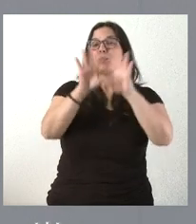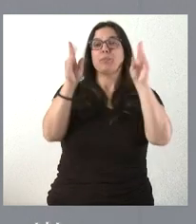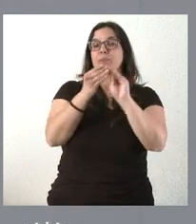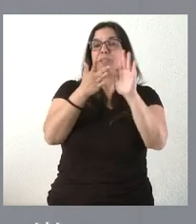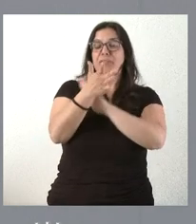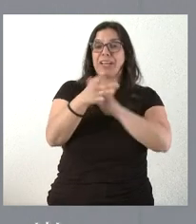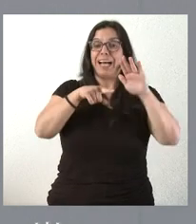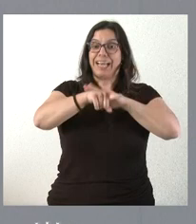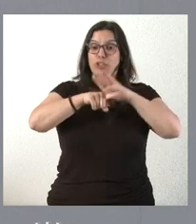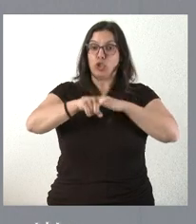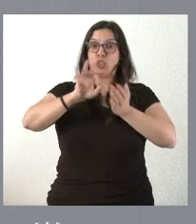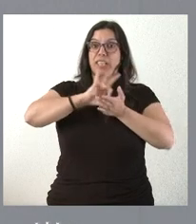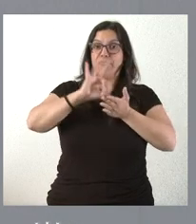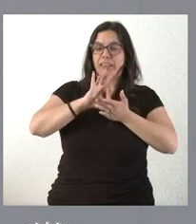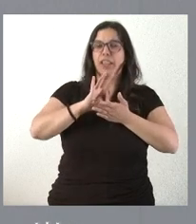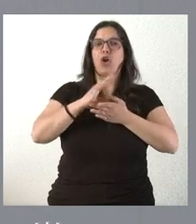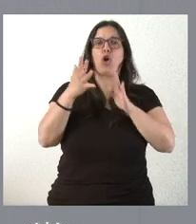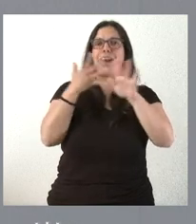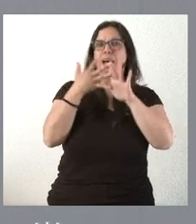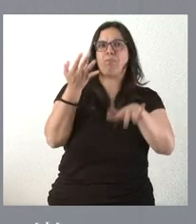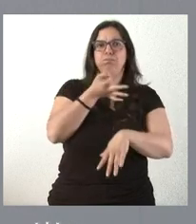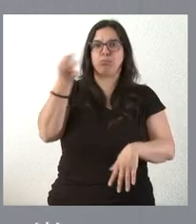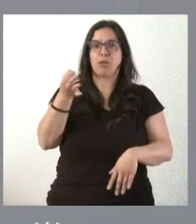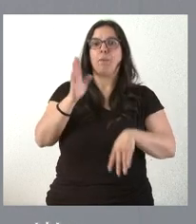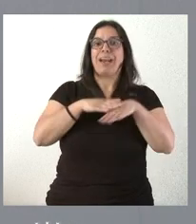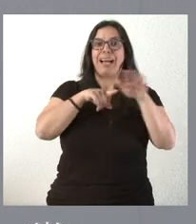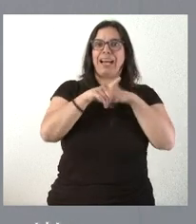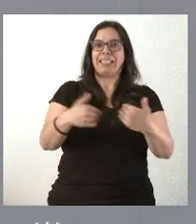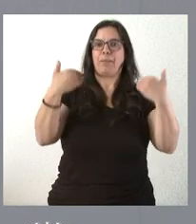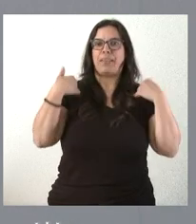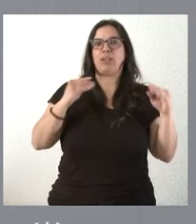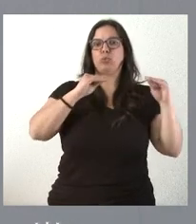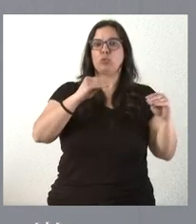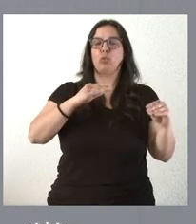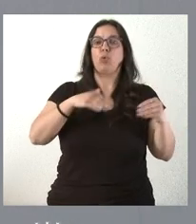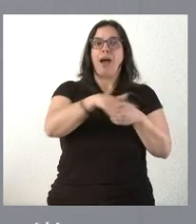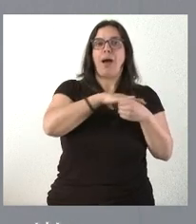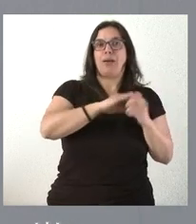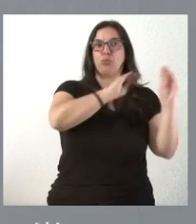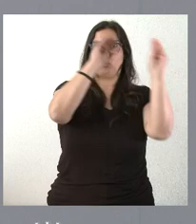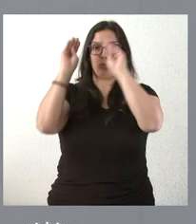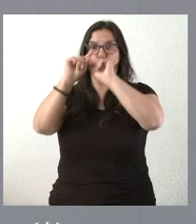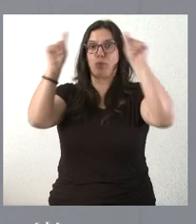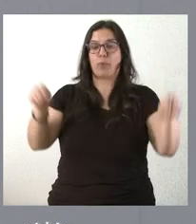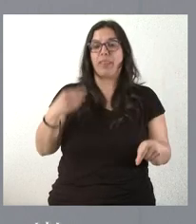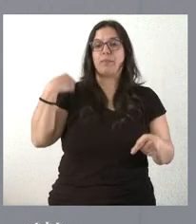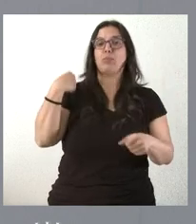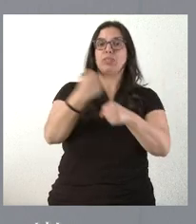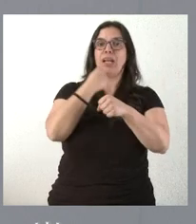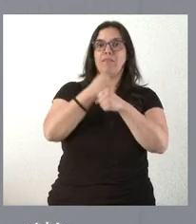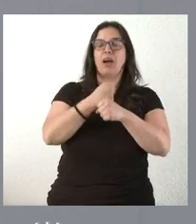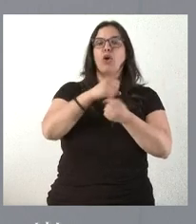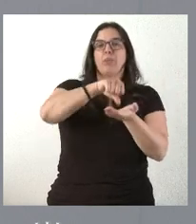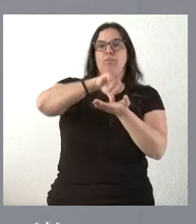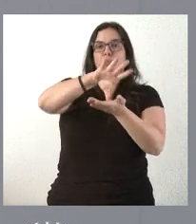eficiente la gestión del servicio, con dar más capacidad de actuación a los gerentes en el ámbito de cada una de las provincias. Se desconcentran esos trabajos para